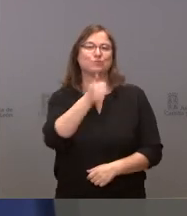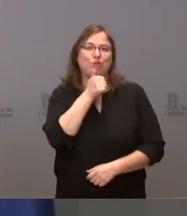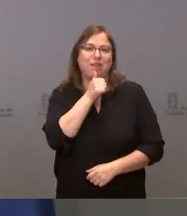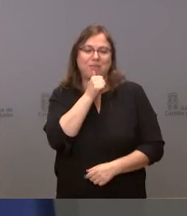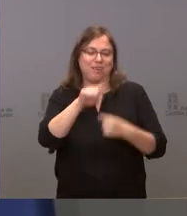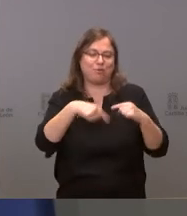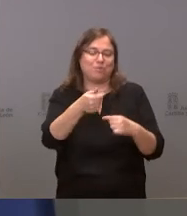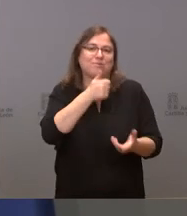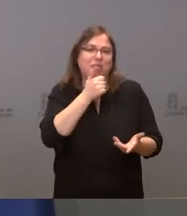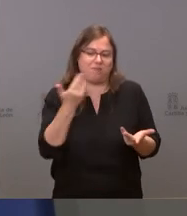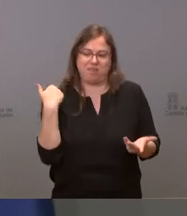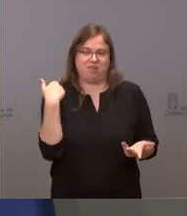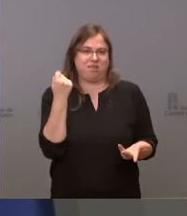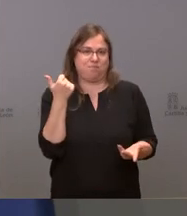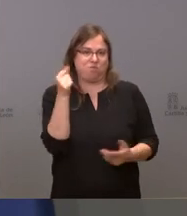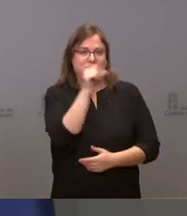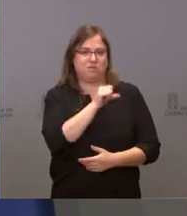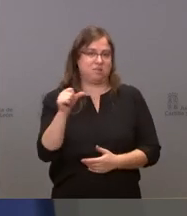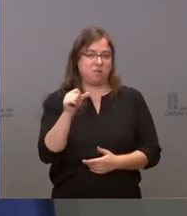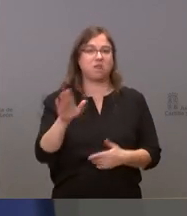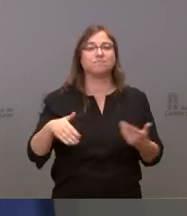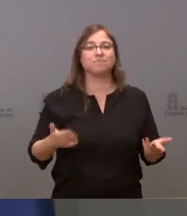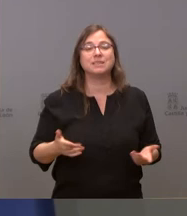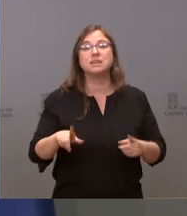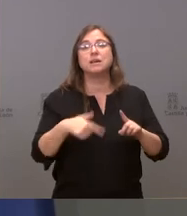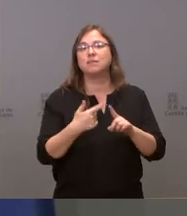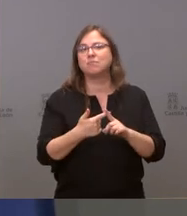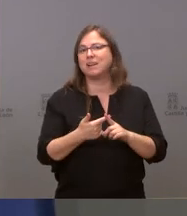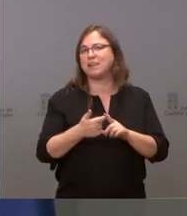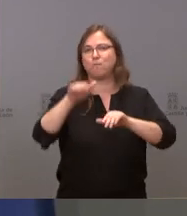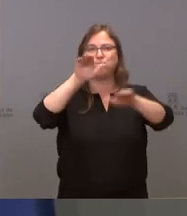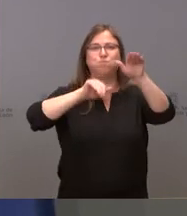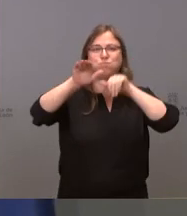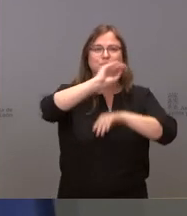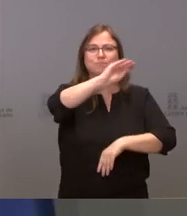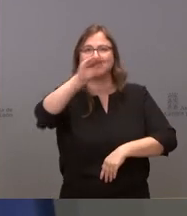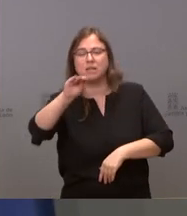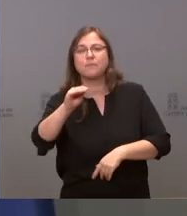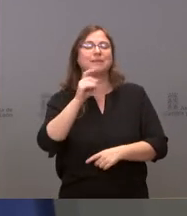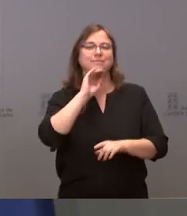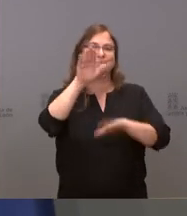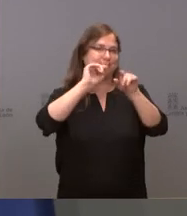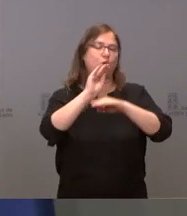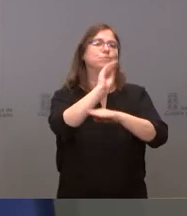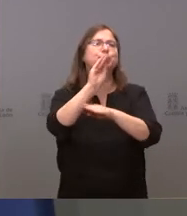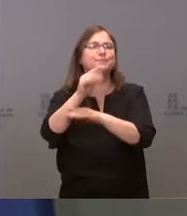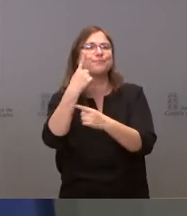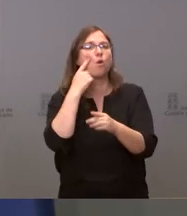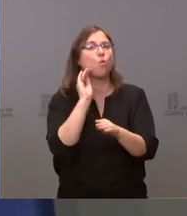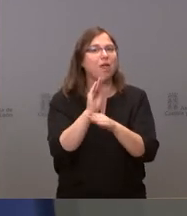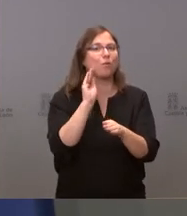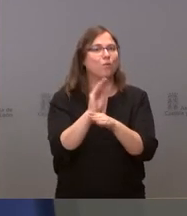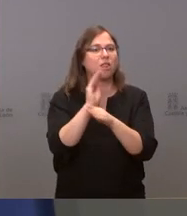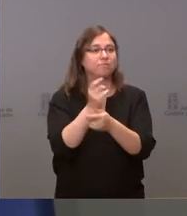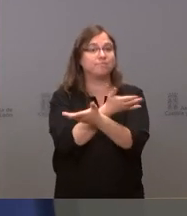ningún efecto. Son las anteriores y, sobre todo, es el llamamiento. Es el llamamiento a la provincia lo que hace que